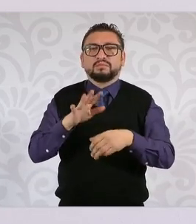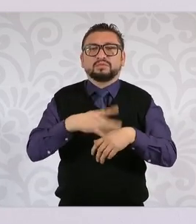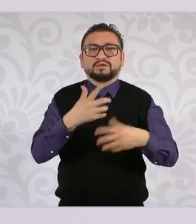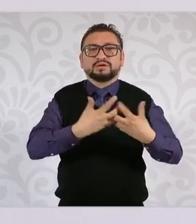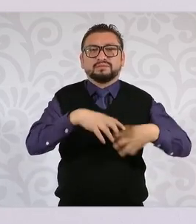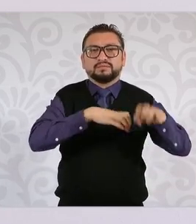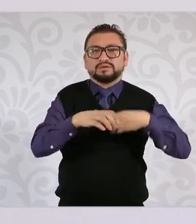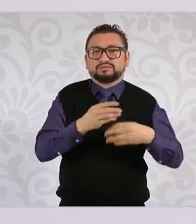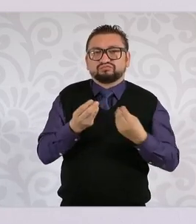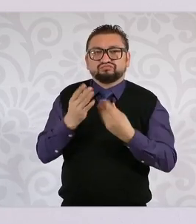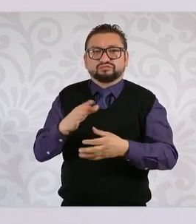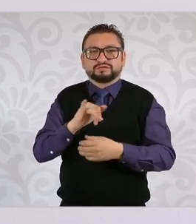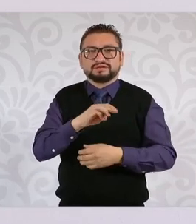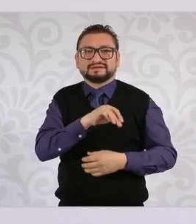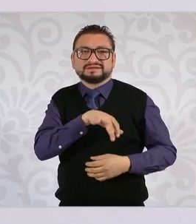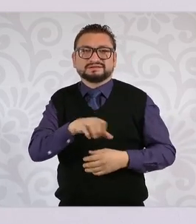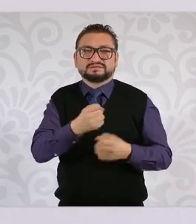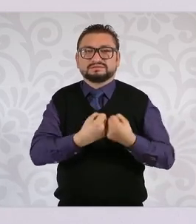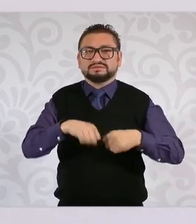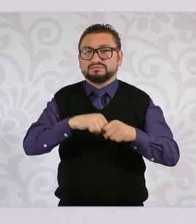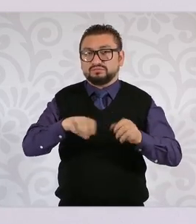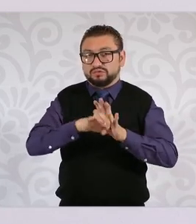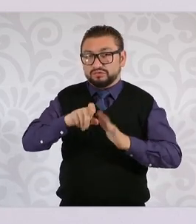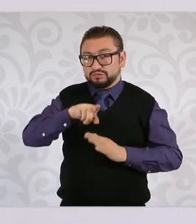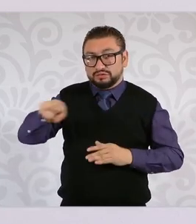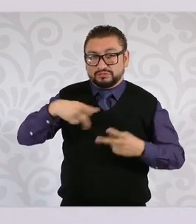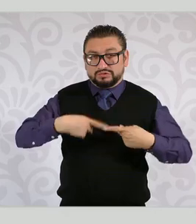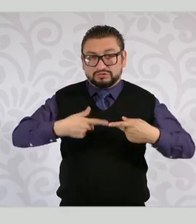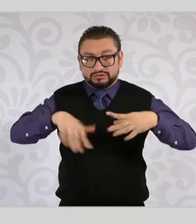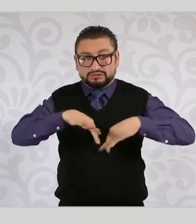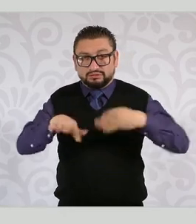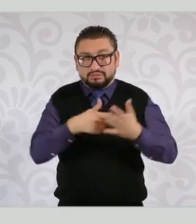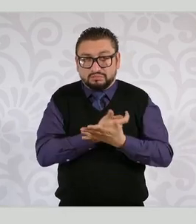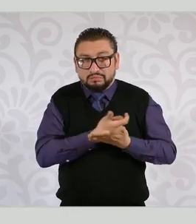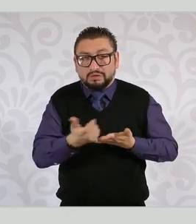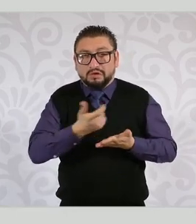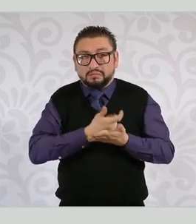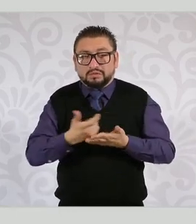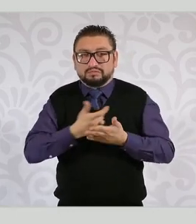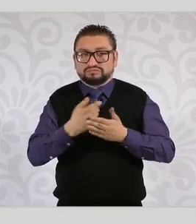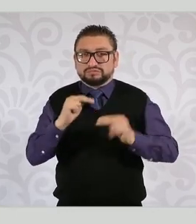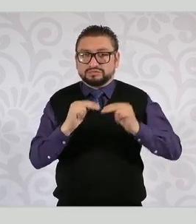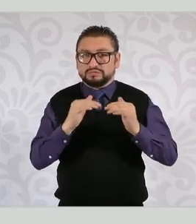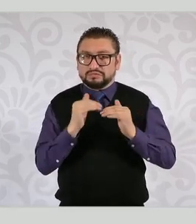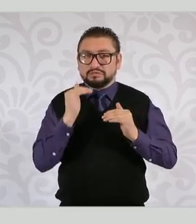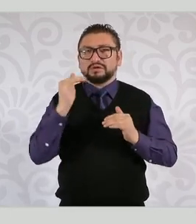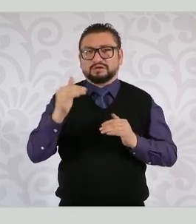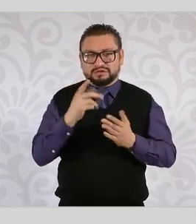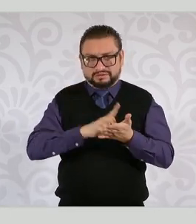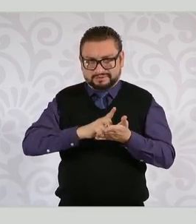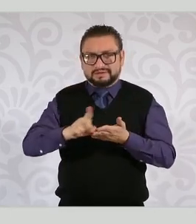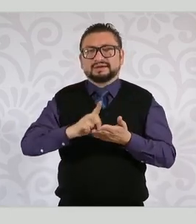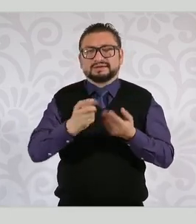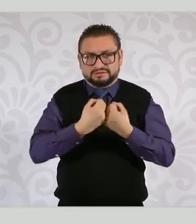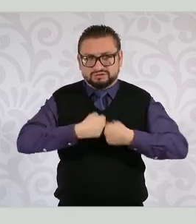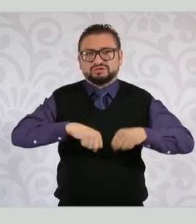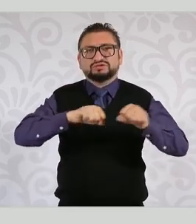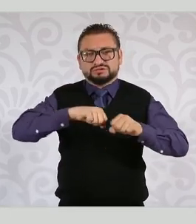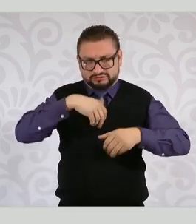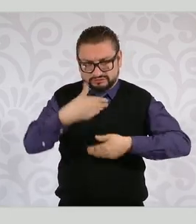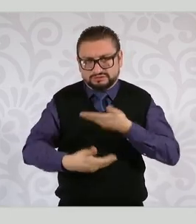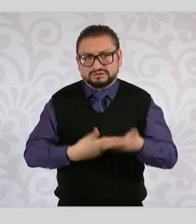las personas trabajadoras que generen más de un salario mínimo tendrán derecho a los seguros y servicios